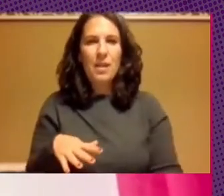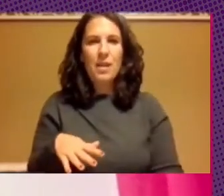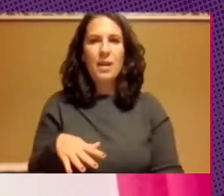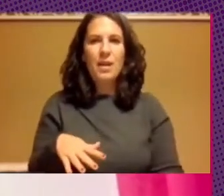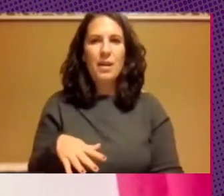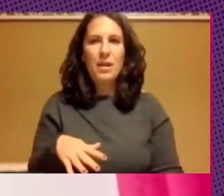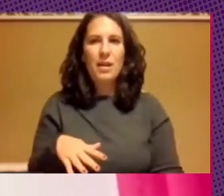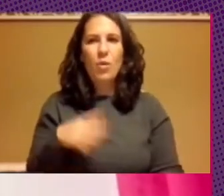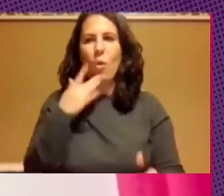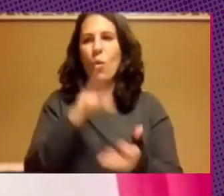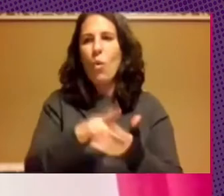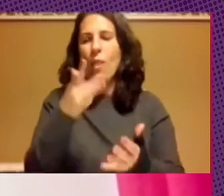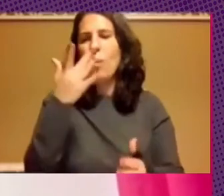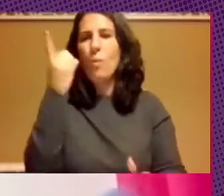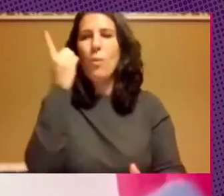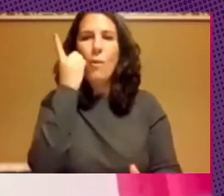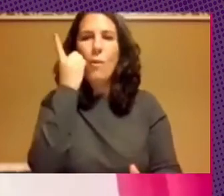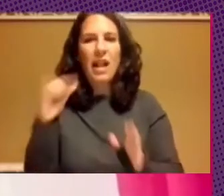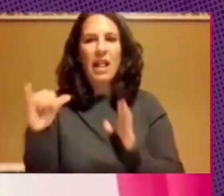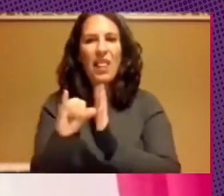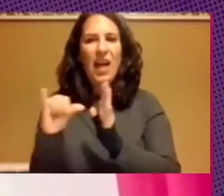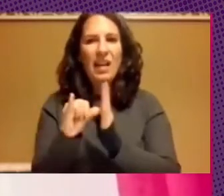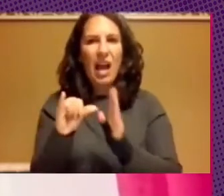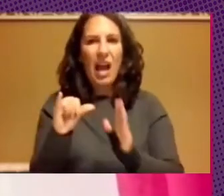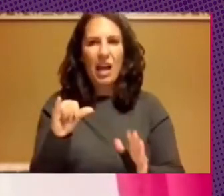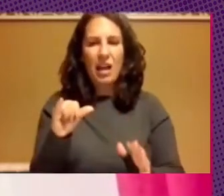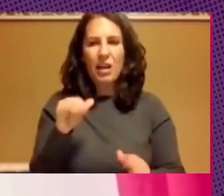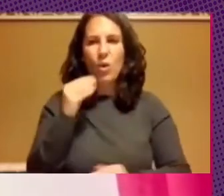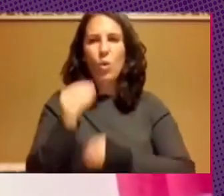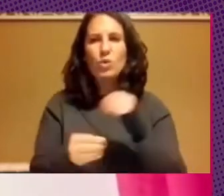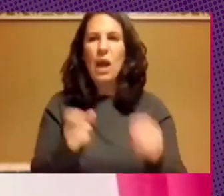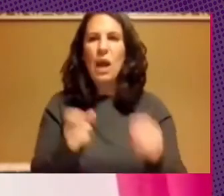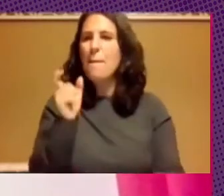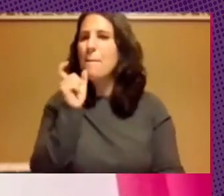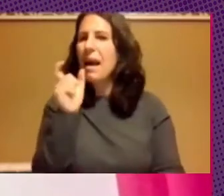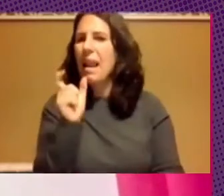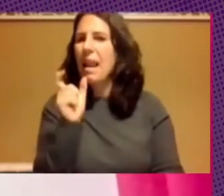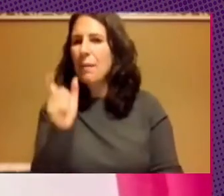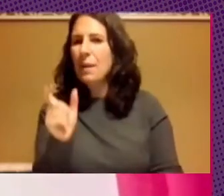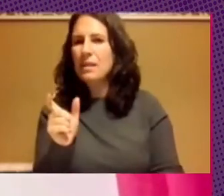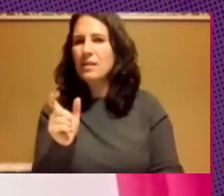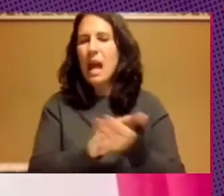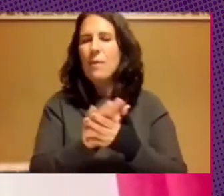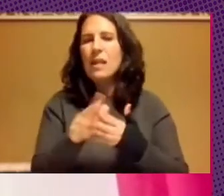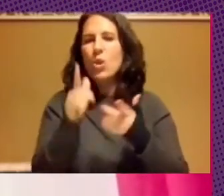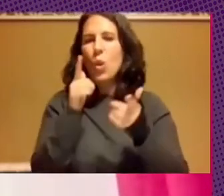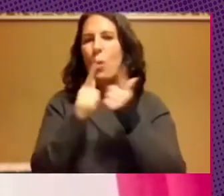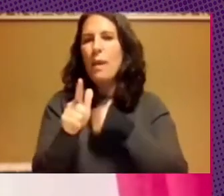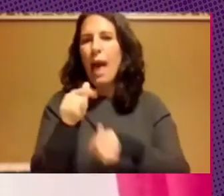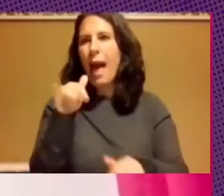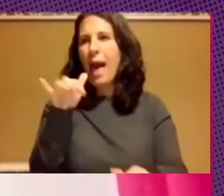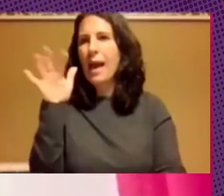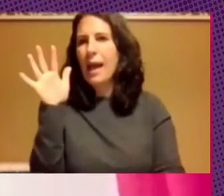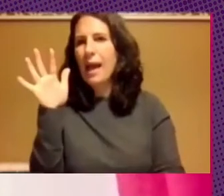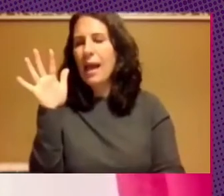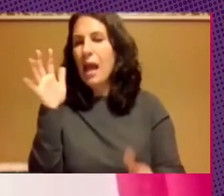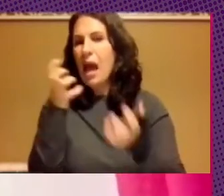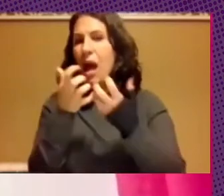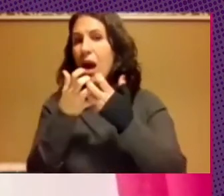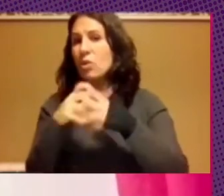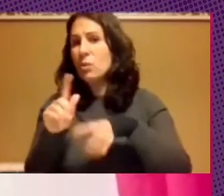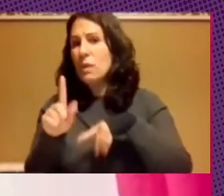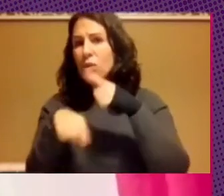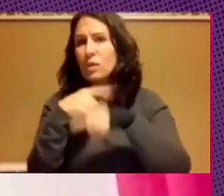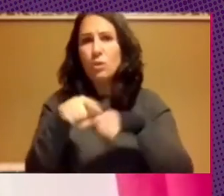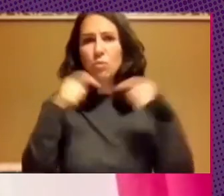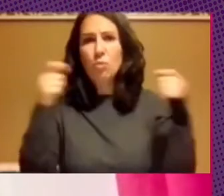tienes cerca un móvil y utilizas determinadas palabras hablas de un viaje a tal sitio inmediatamente después te